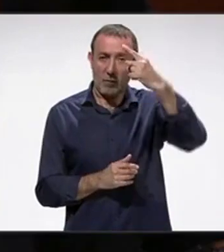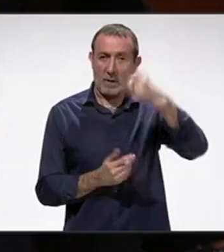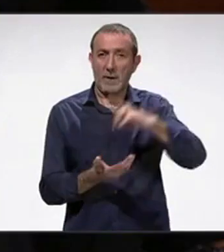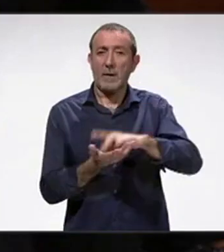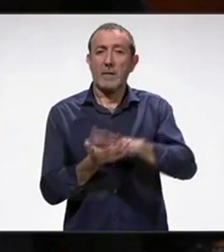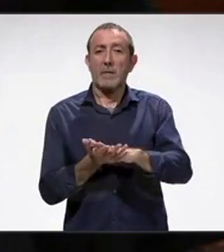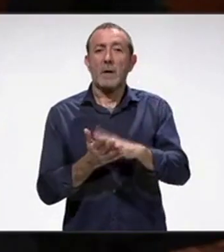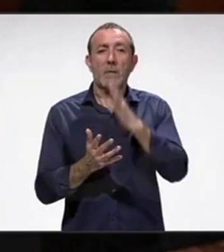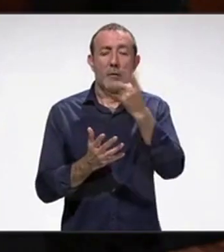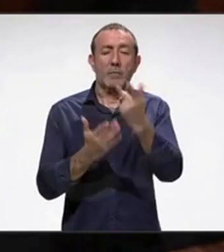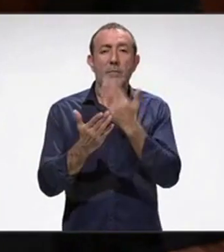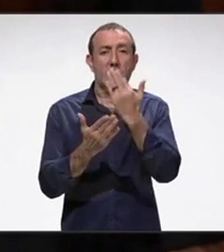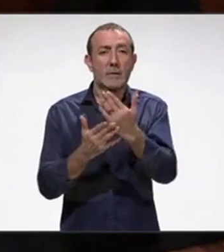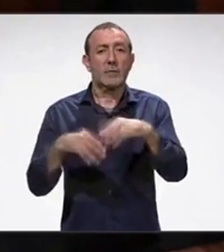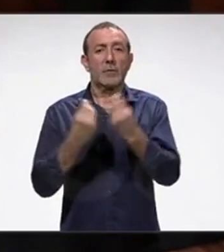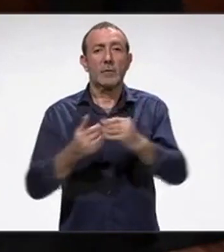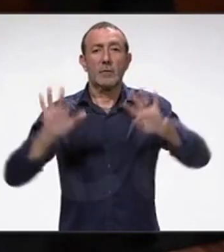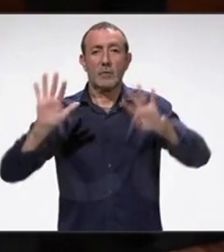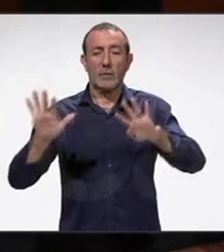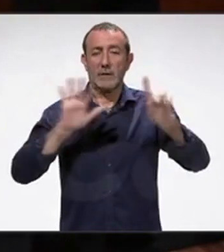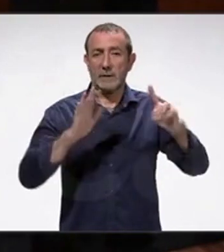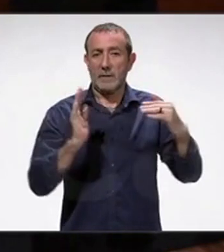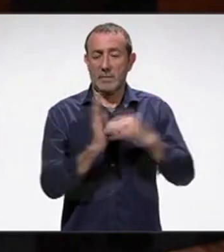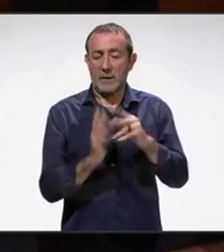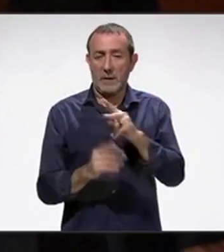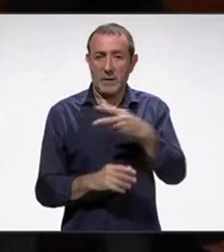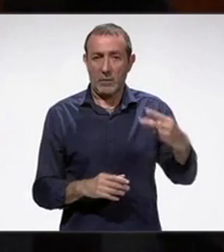por una licitación de 96.000 euros.